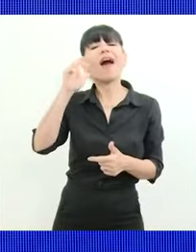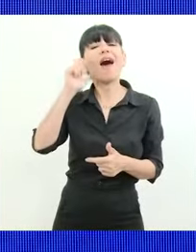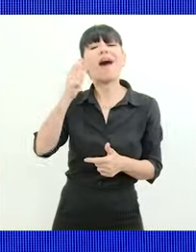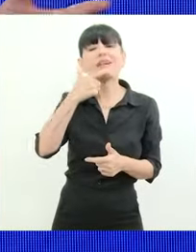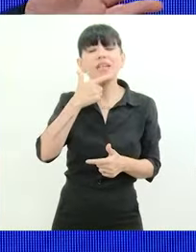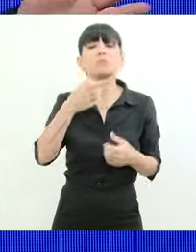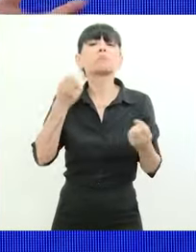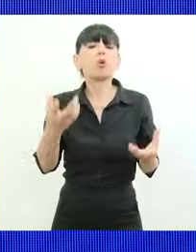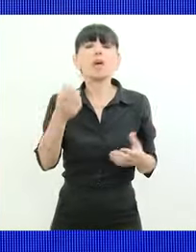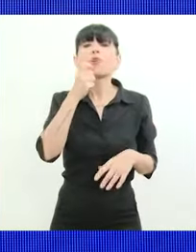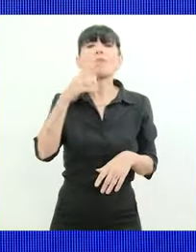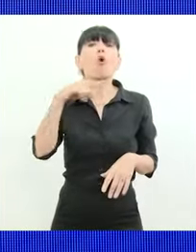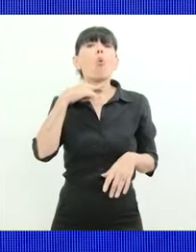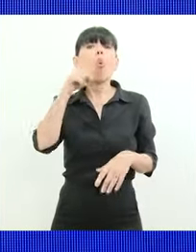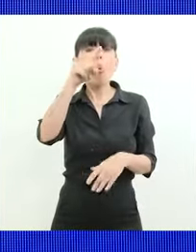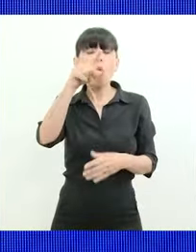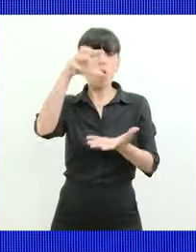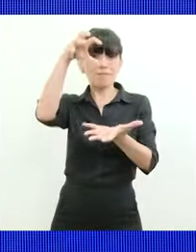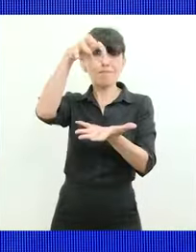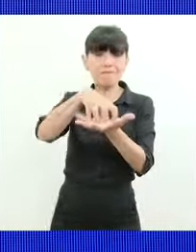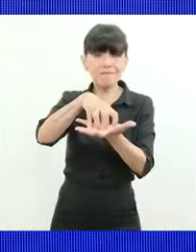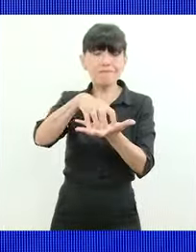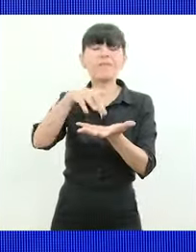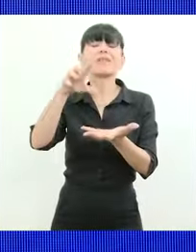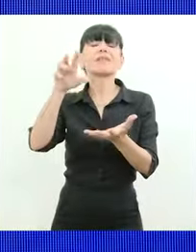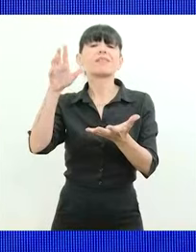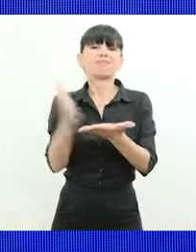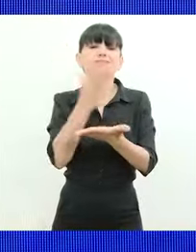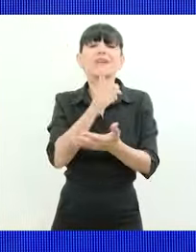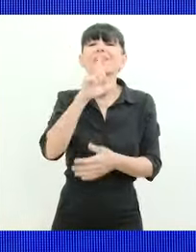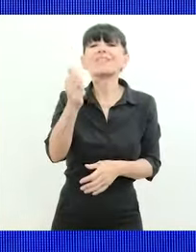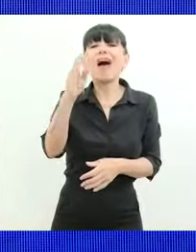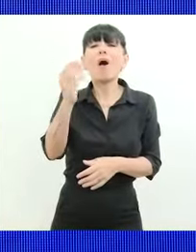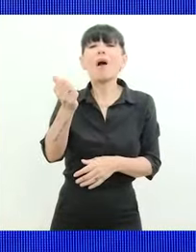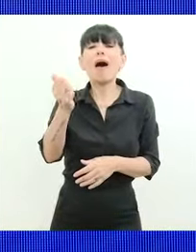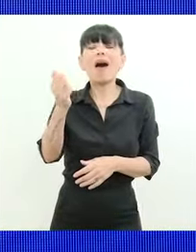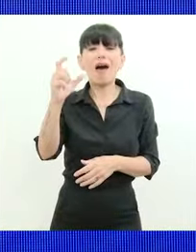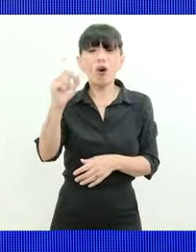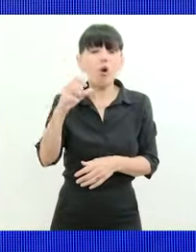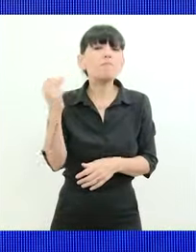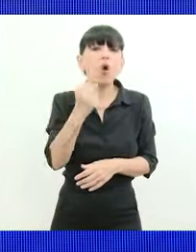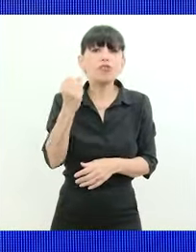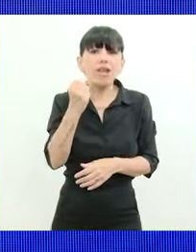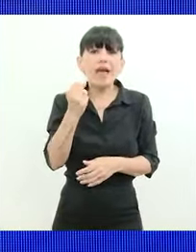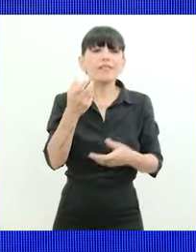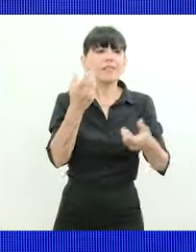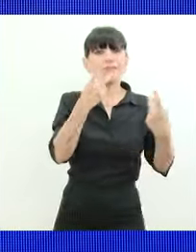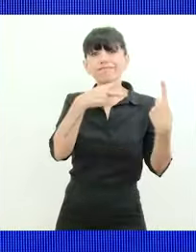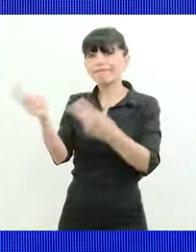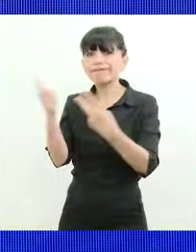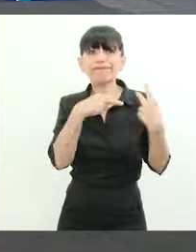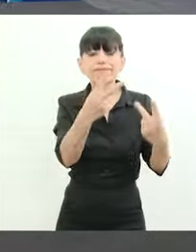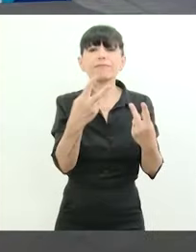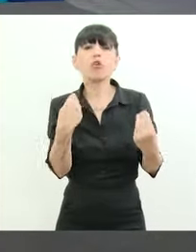Monterrico, por ejemplo, en Jujuy, Tabacalera, es clave bajar el costo logístico, pero además tener salida al